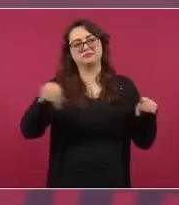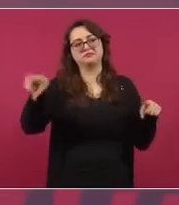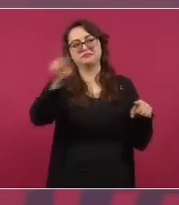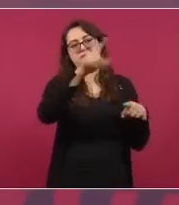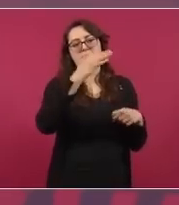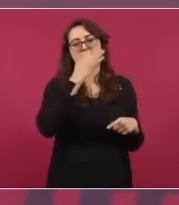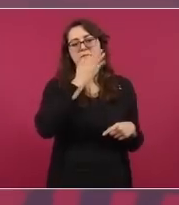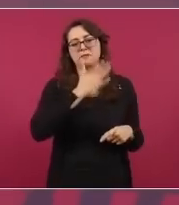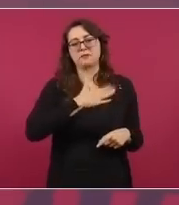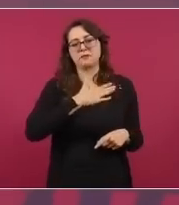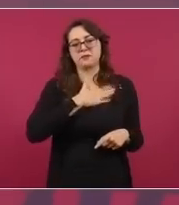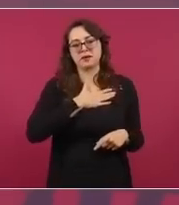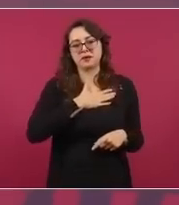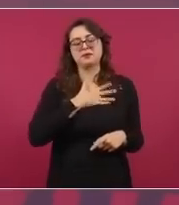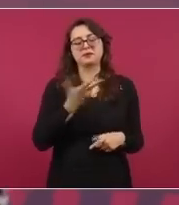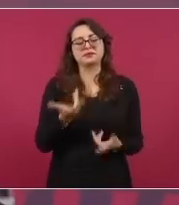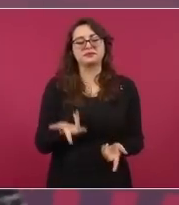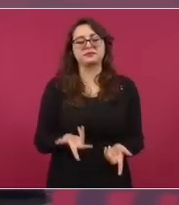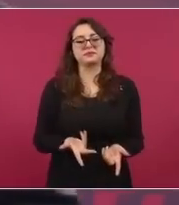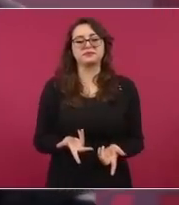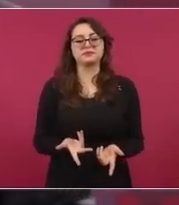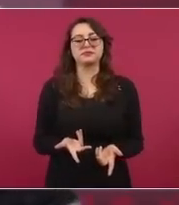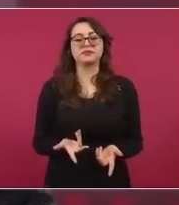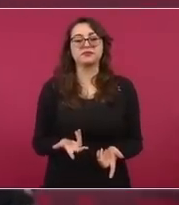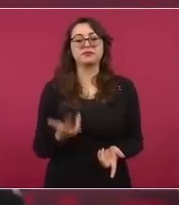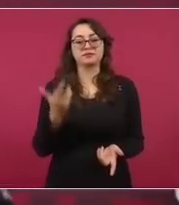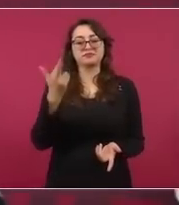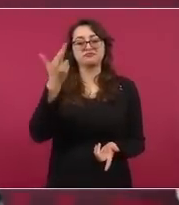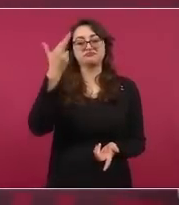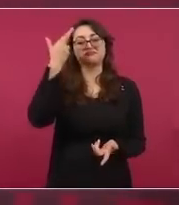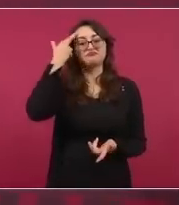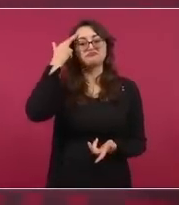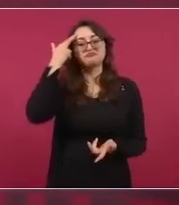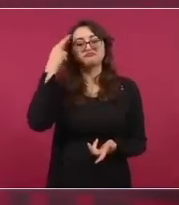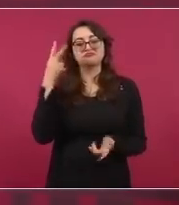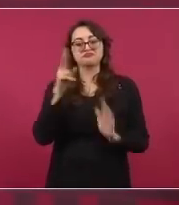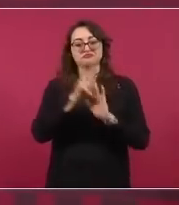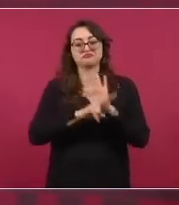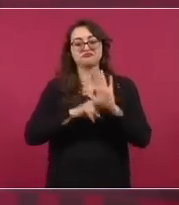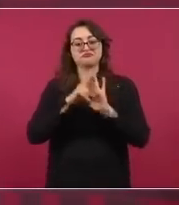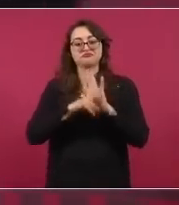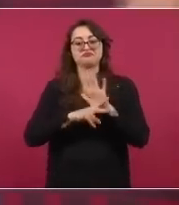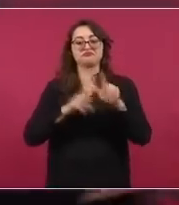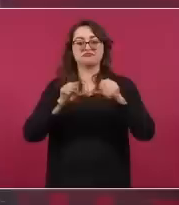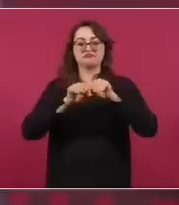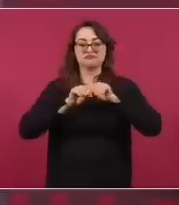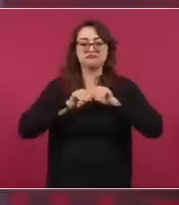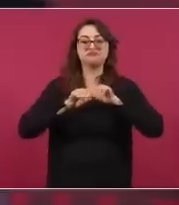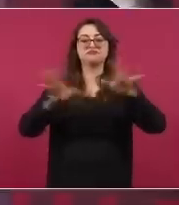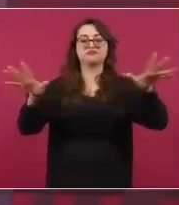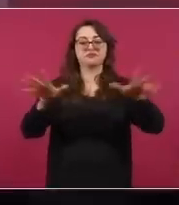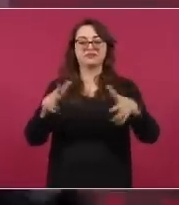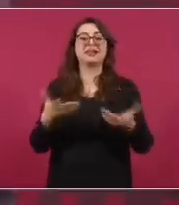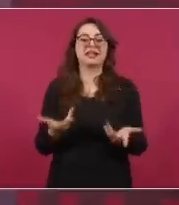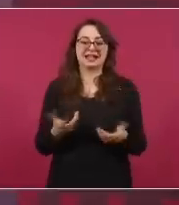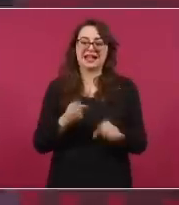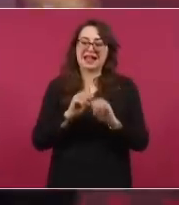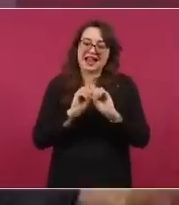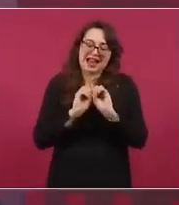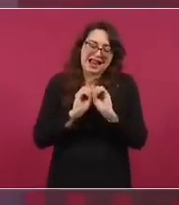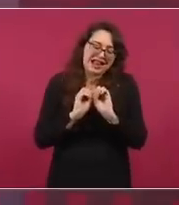del maestro Bajarano en Televisa, todo esto desde luego con la